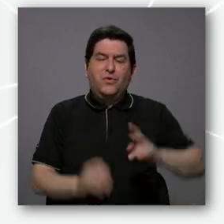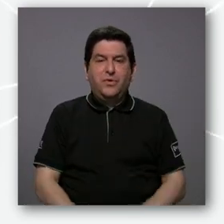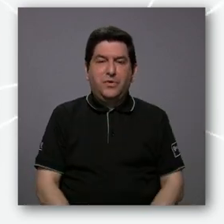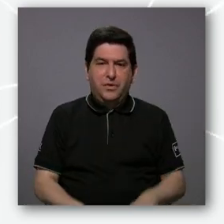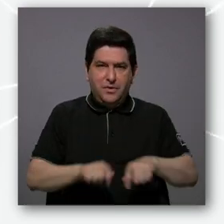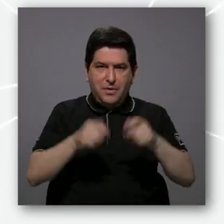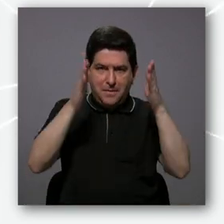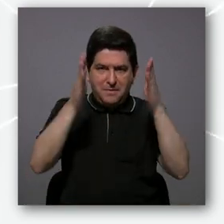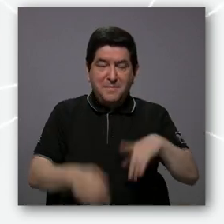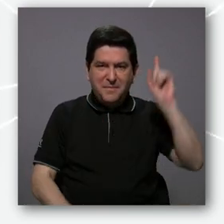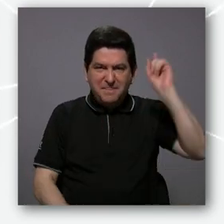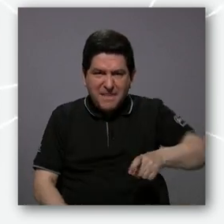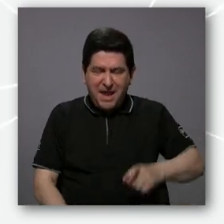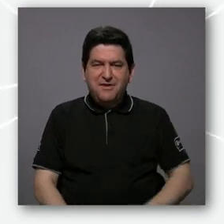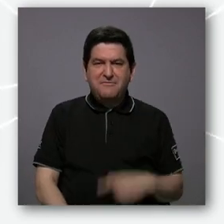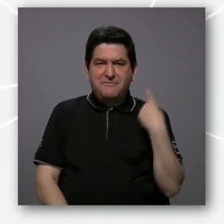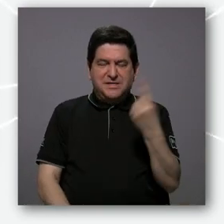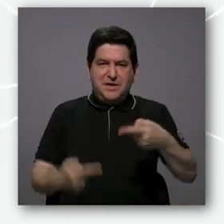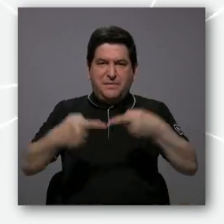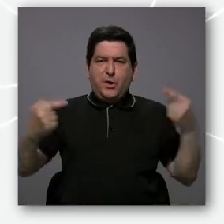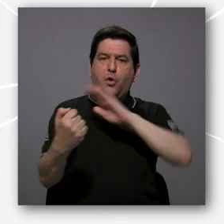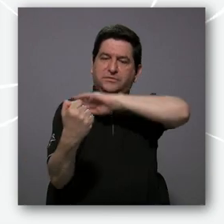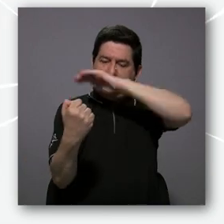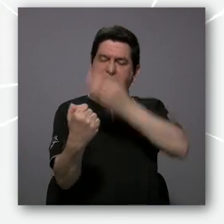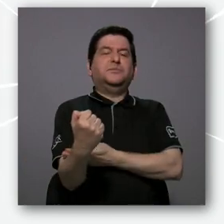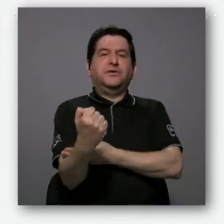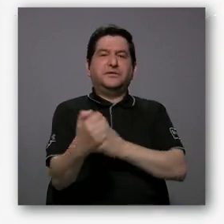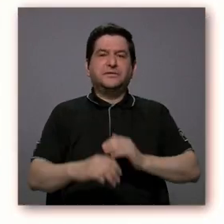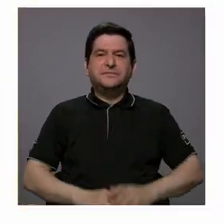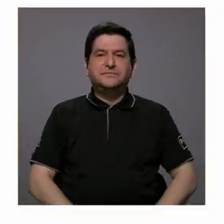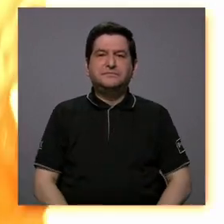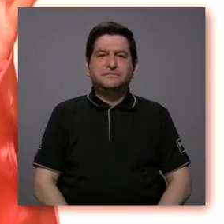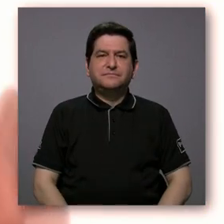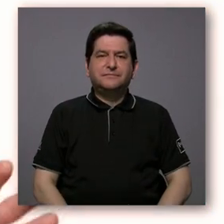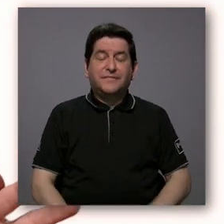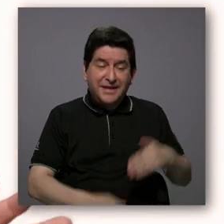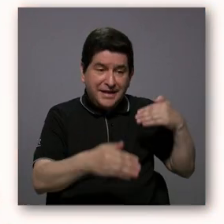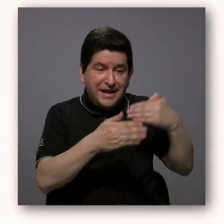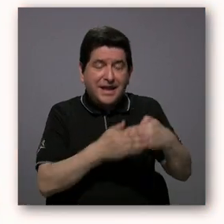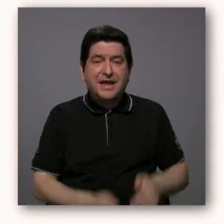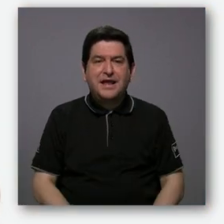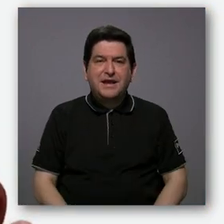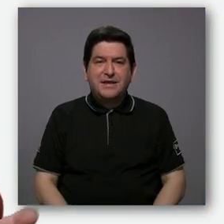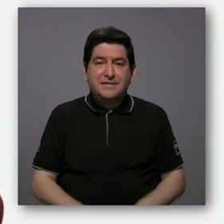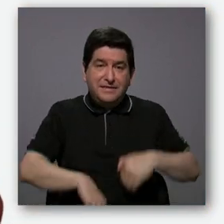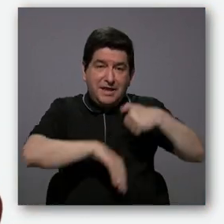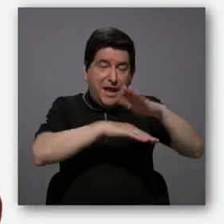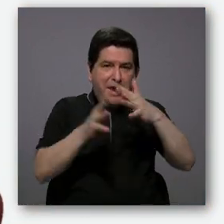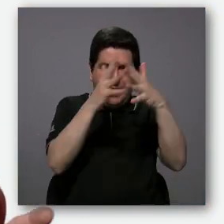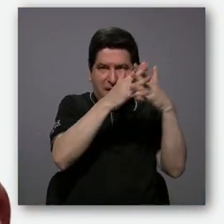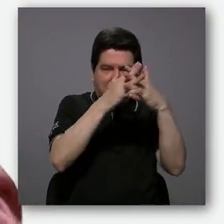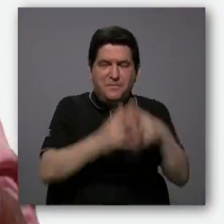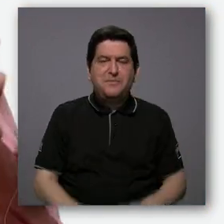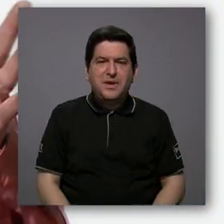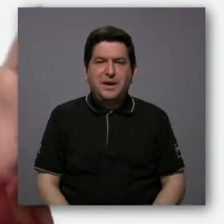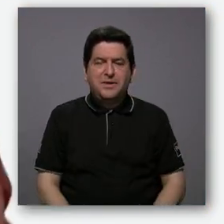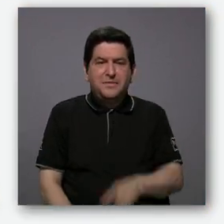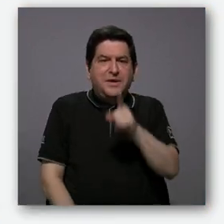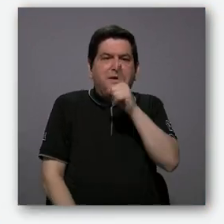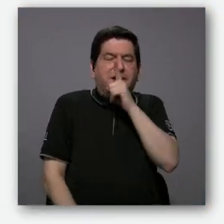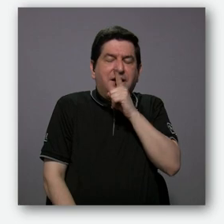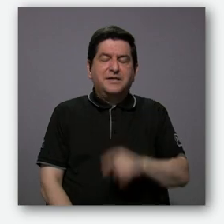El periodista debe estar siempre contra el poder. A las puertas de una extradición que busca